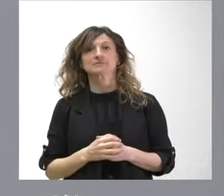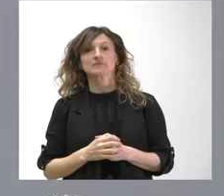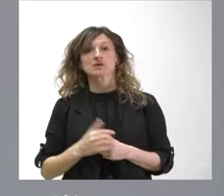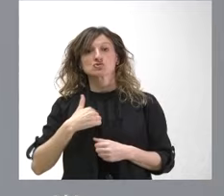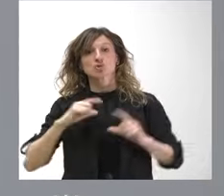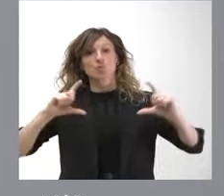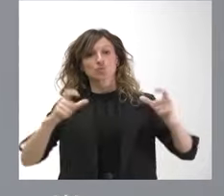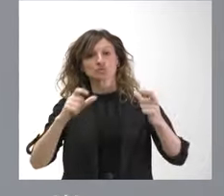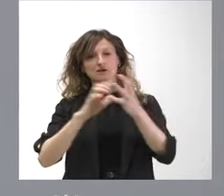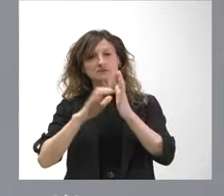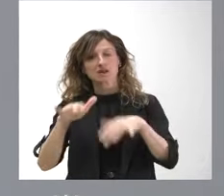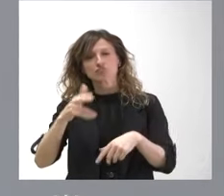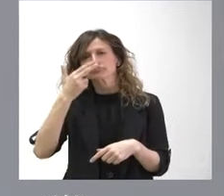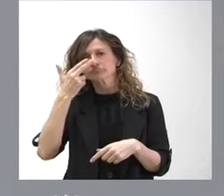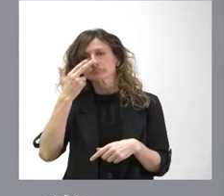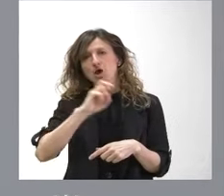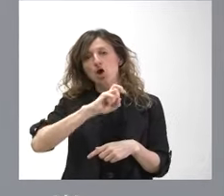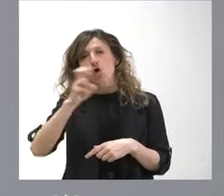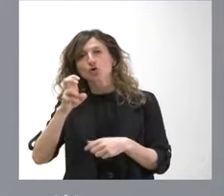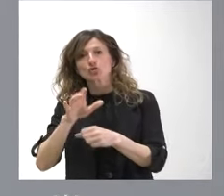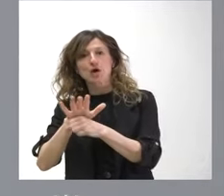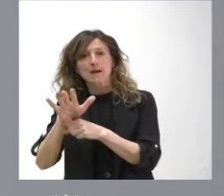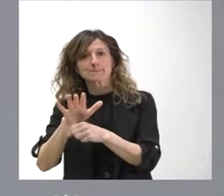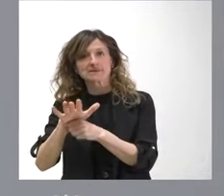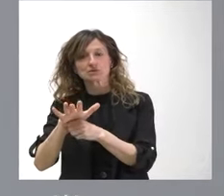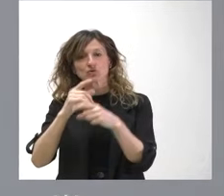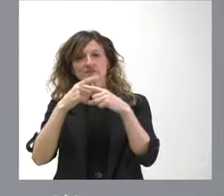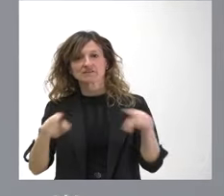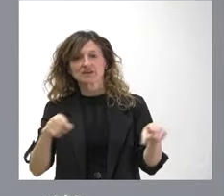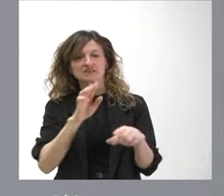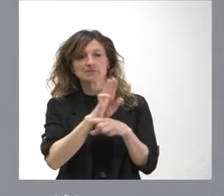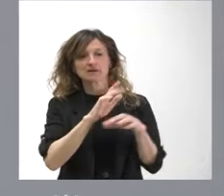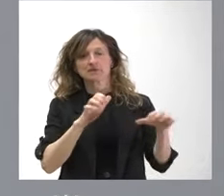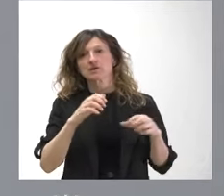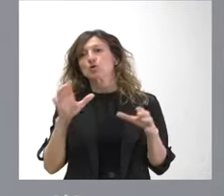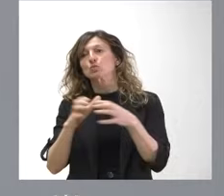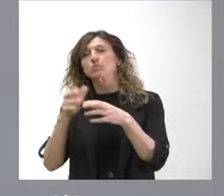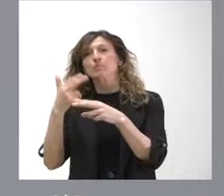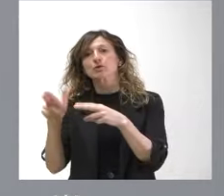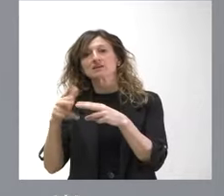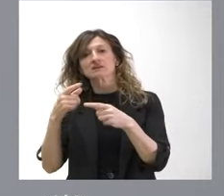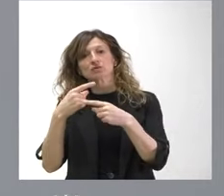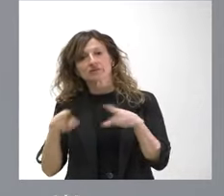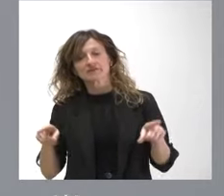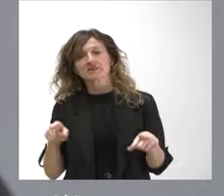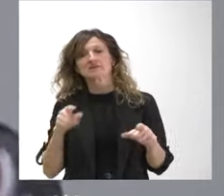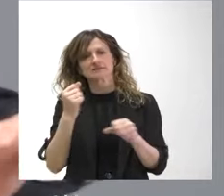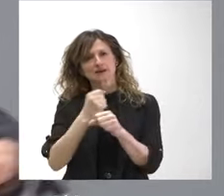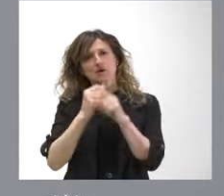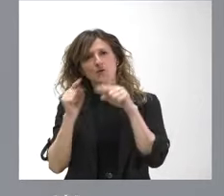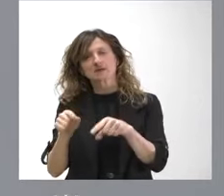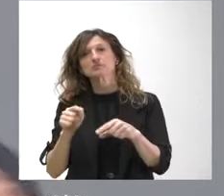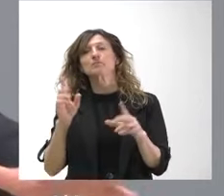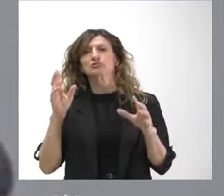Junta de Castilla y León lo que nos interesa es este otro ámbito que es distinto del parlamentario de los grupos políticos y en eso es lo que estamos trabajando pero sí desde la